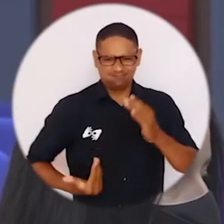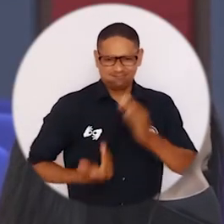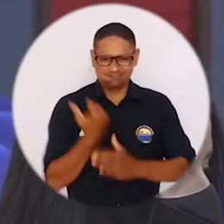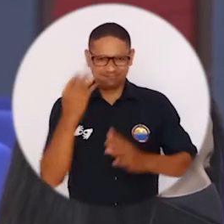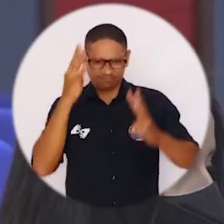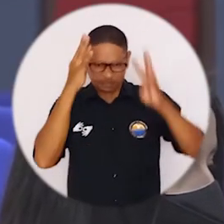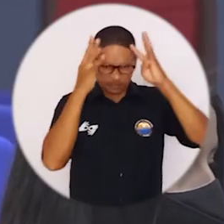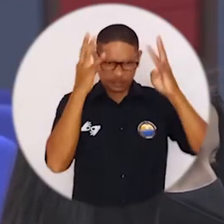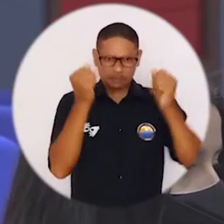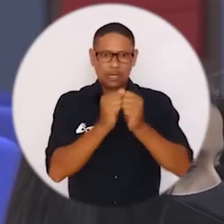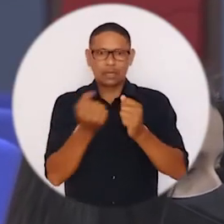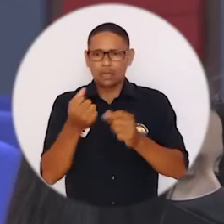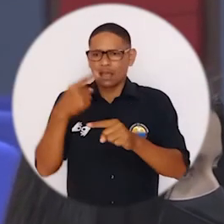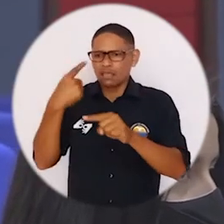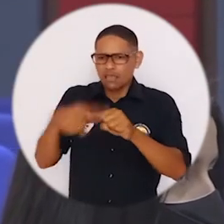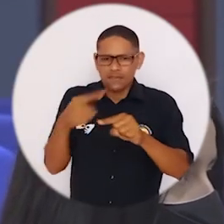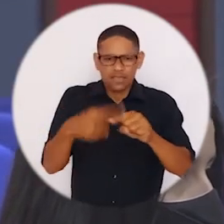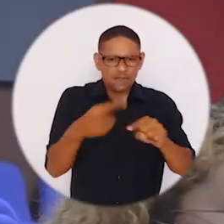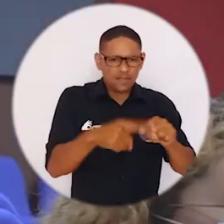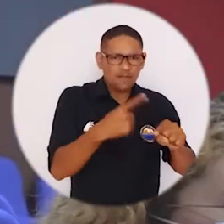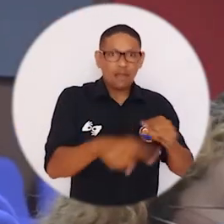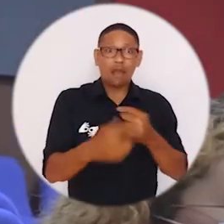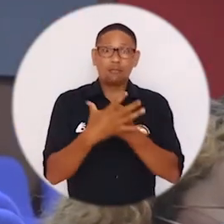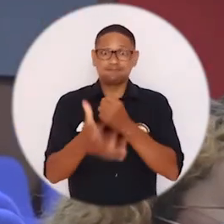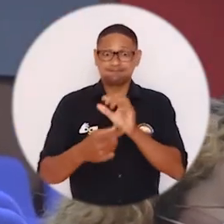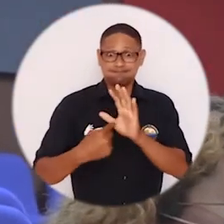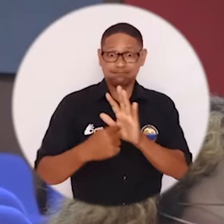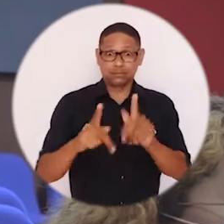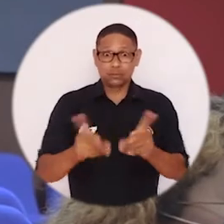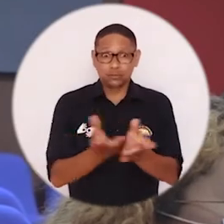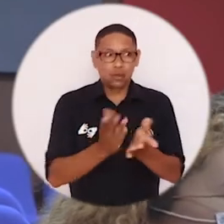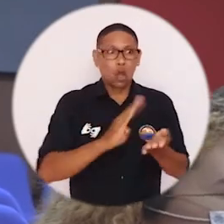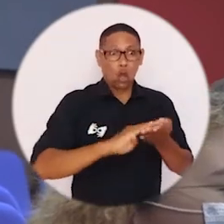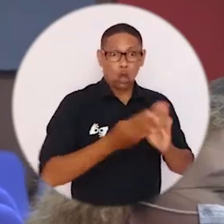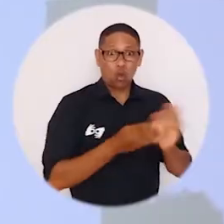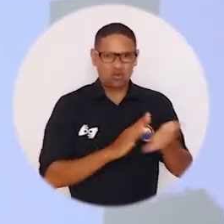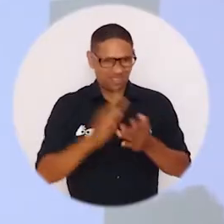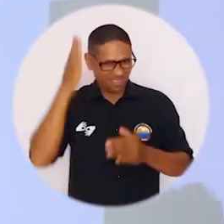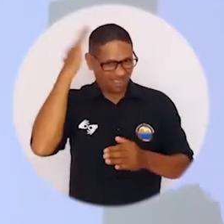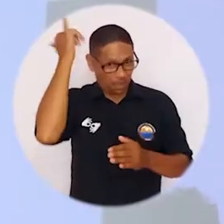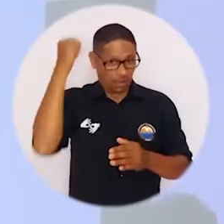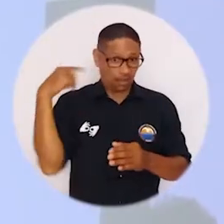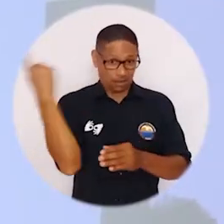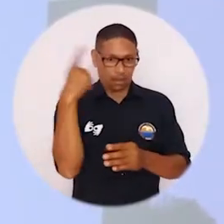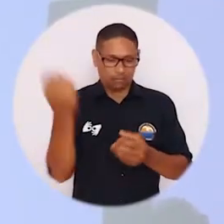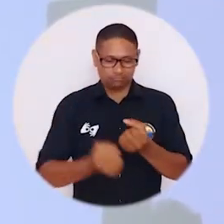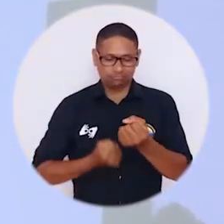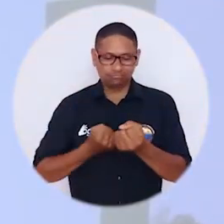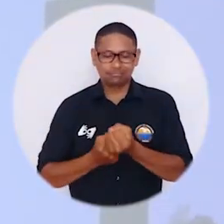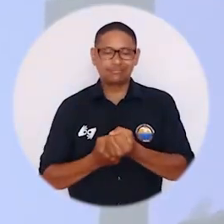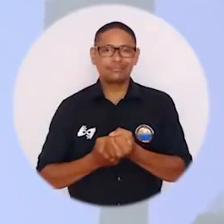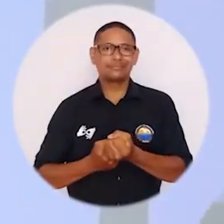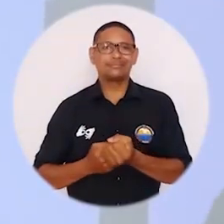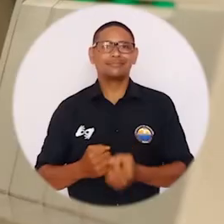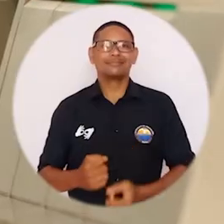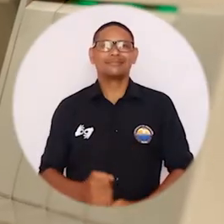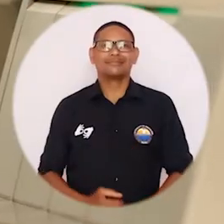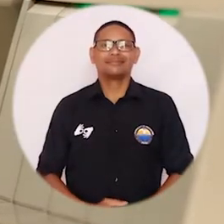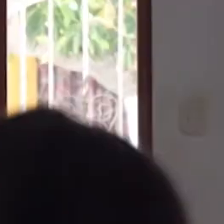incluyente e innovadora, donde se garantizan las diferentes manifestaciones de los estudiantes y de la comunidad académica en general.